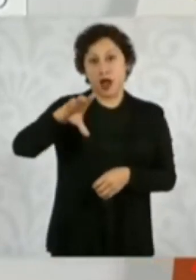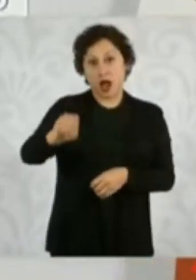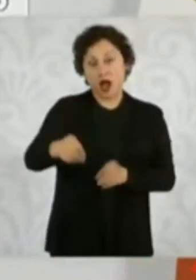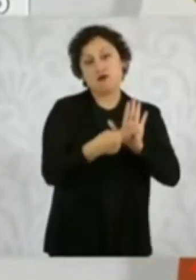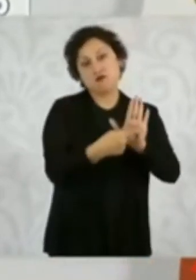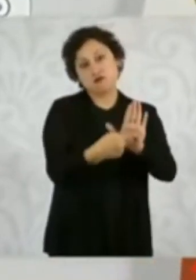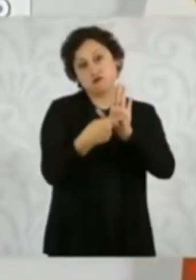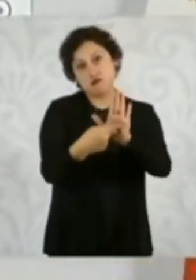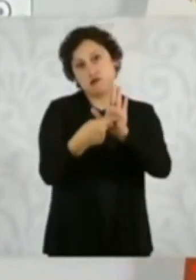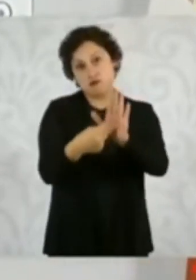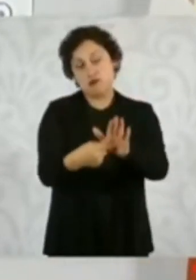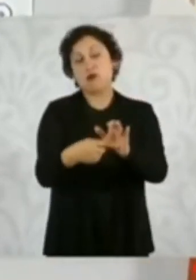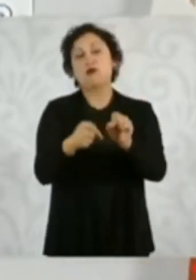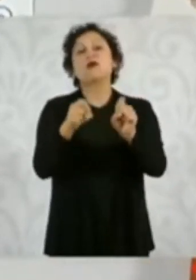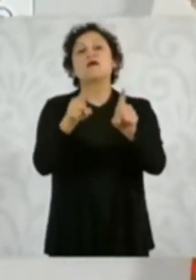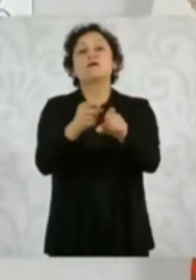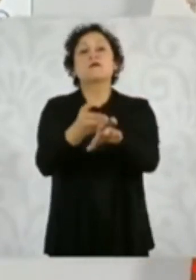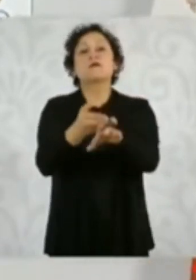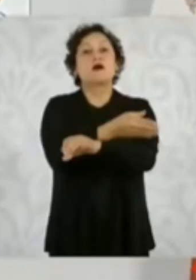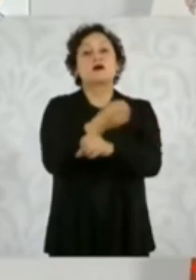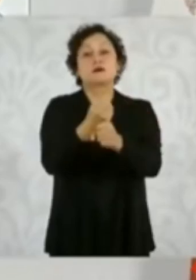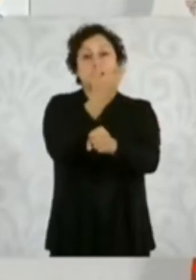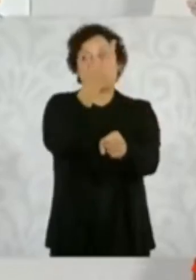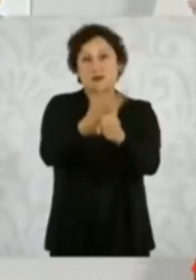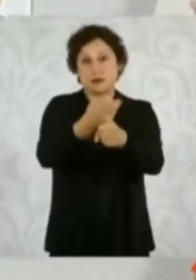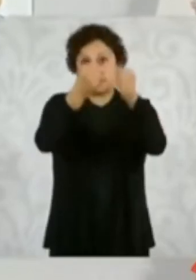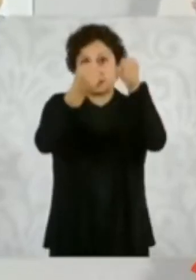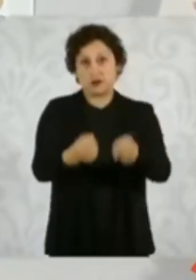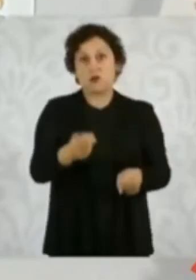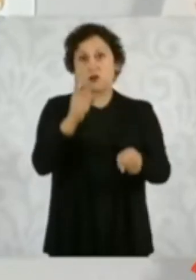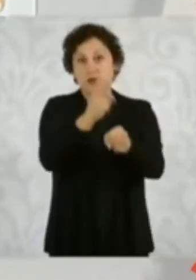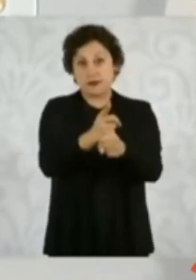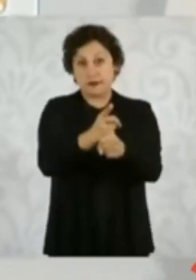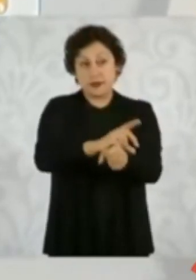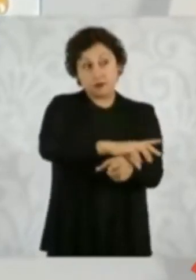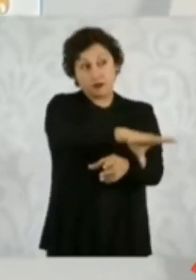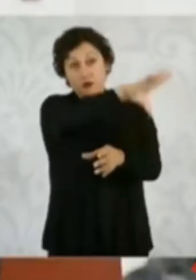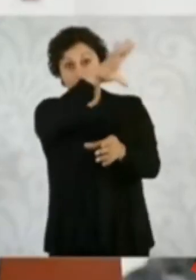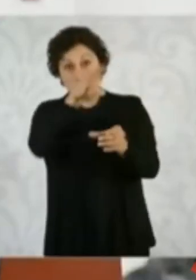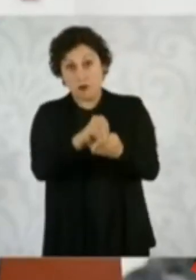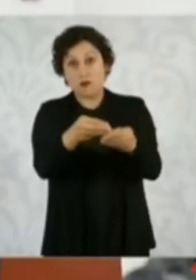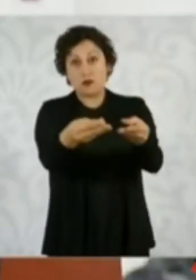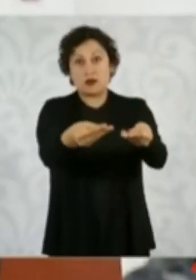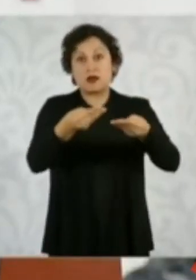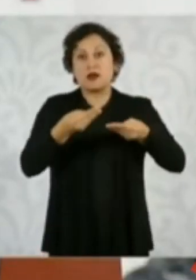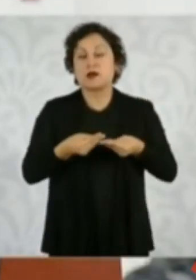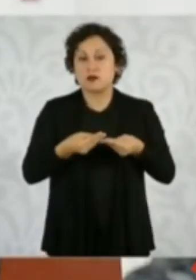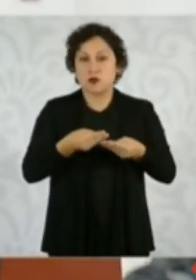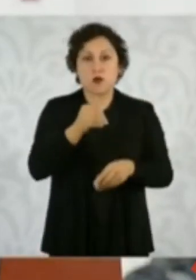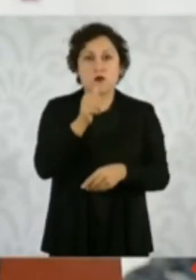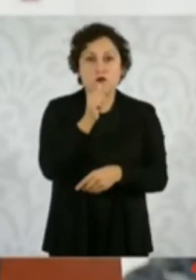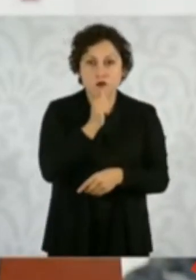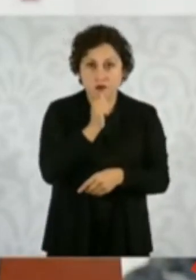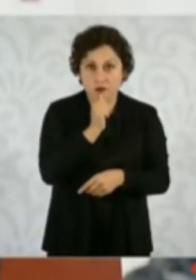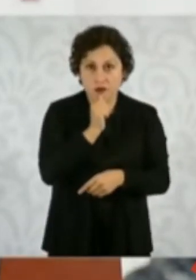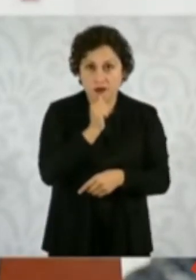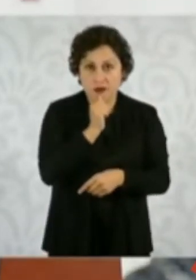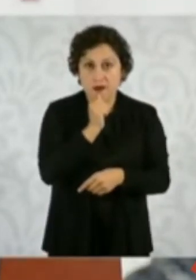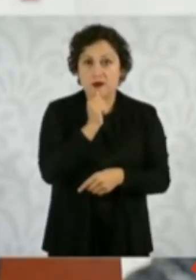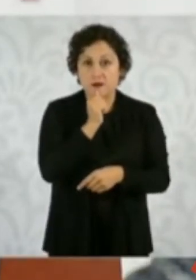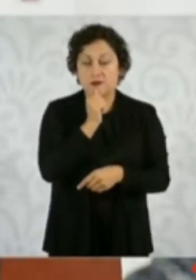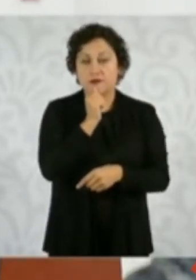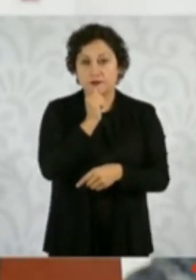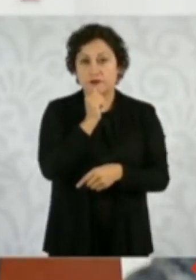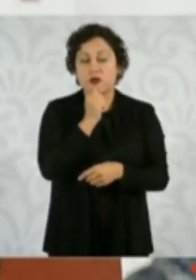Secretaría de Seguridad, todavía no se recibe la información suficiente por parte del gobierno de Estados